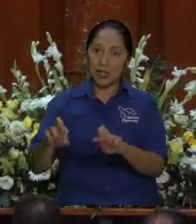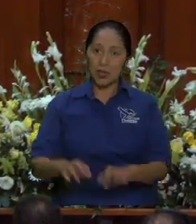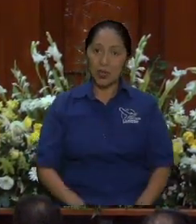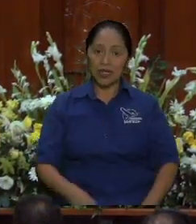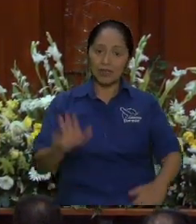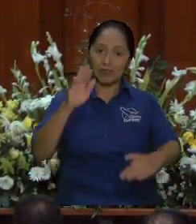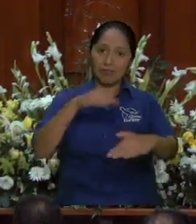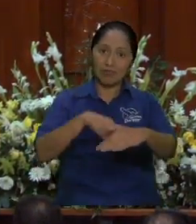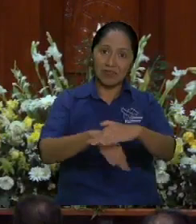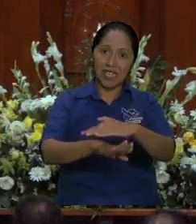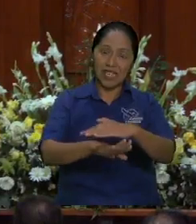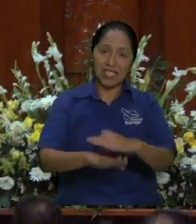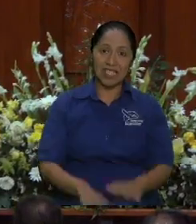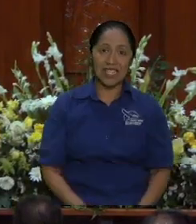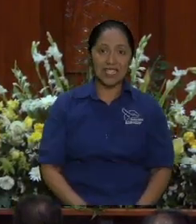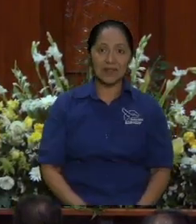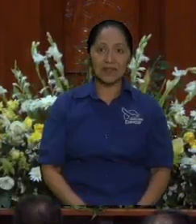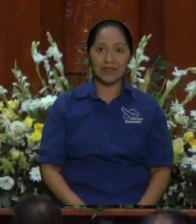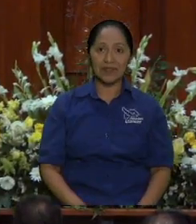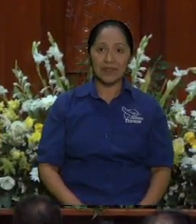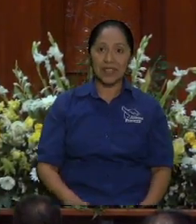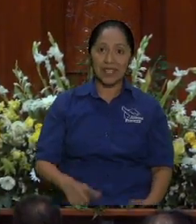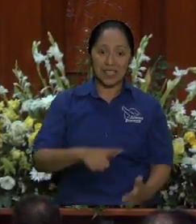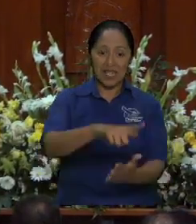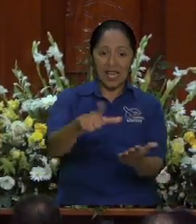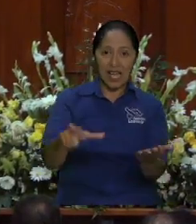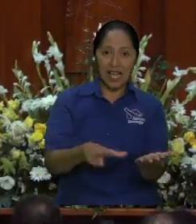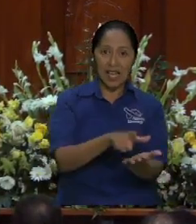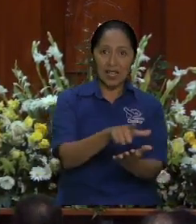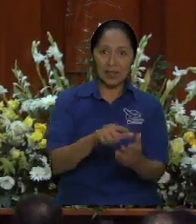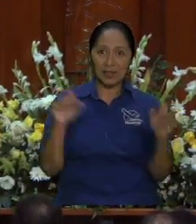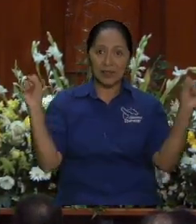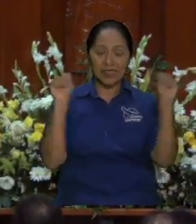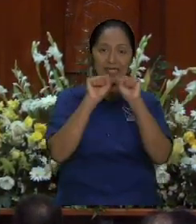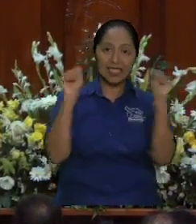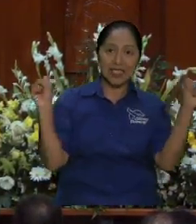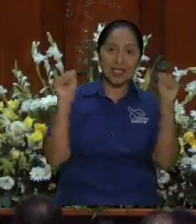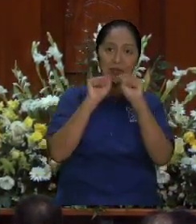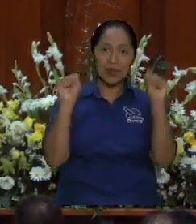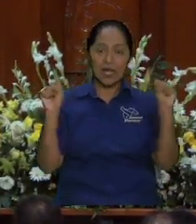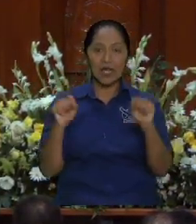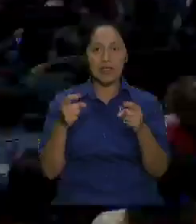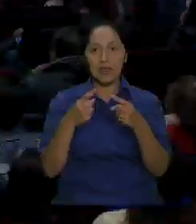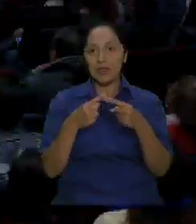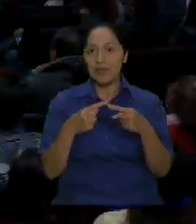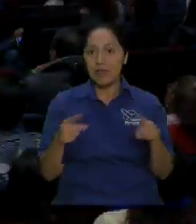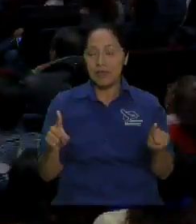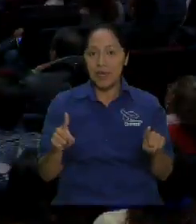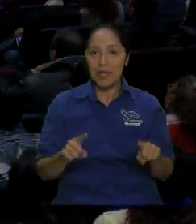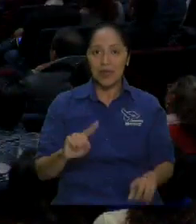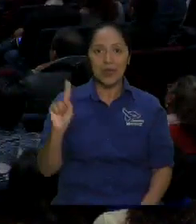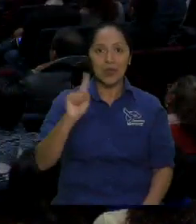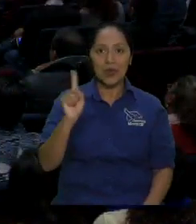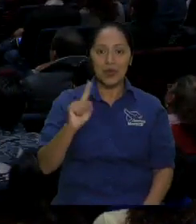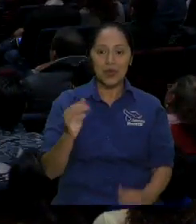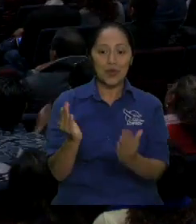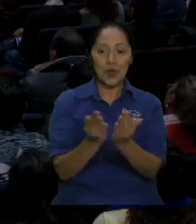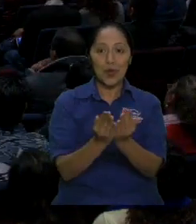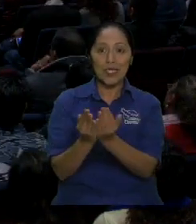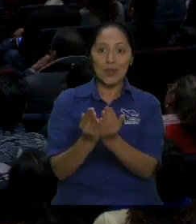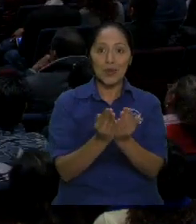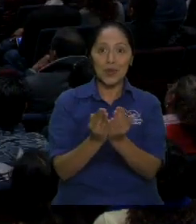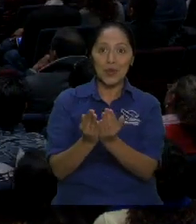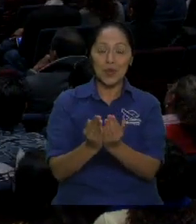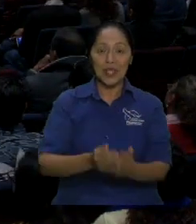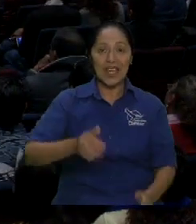no coma tal cosa, coma tal otra, no coma tal, no coma, y le dicen que comer, pero no tiene un estudio básico. Si debería de haber alguien